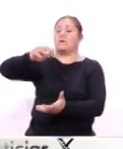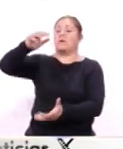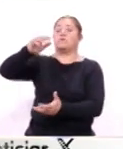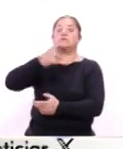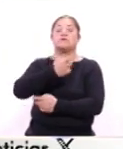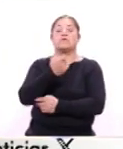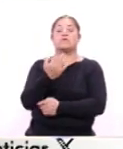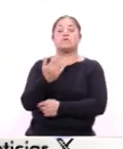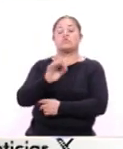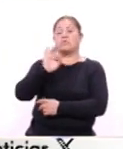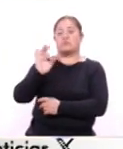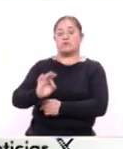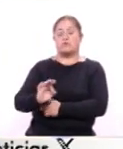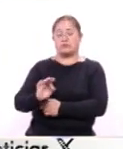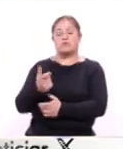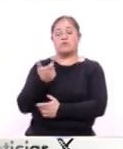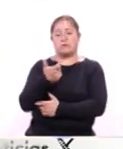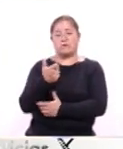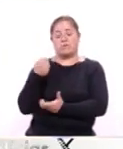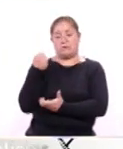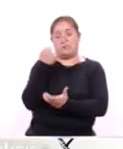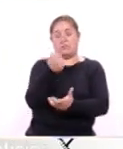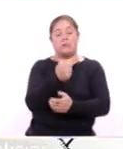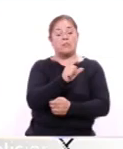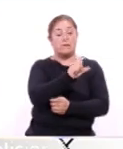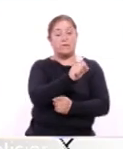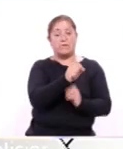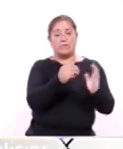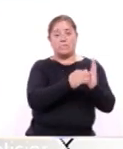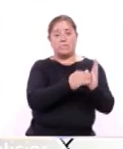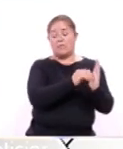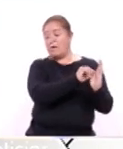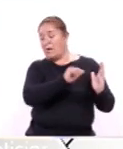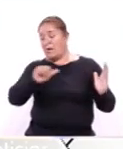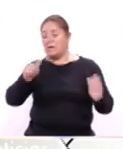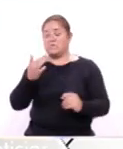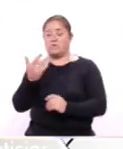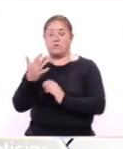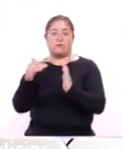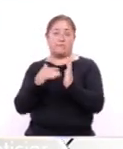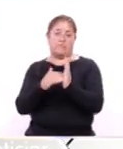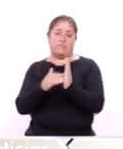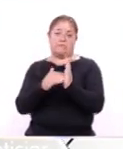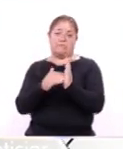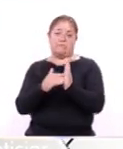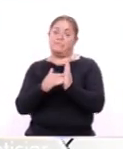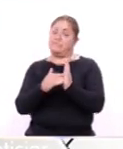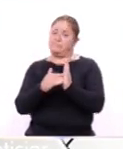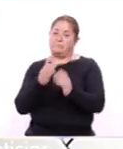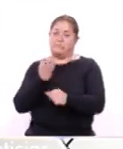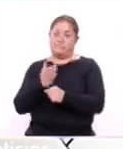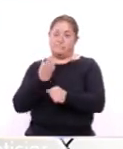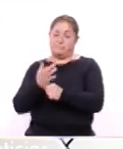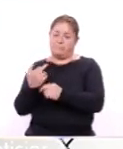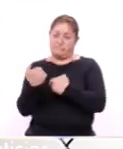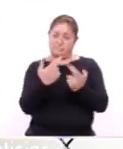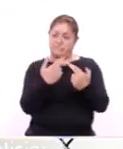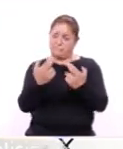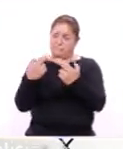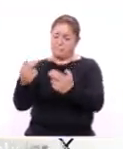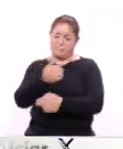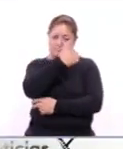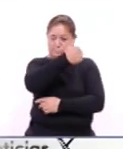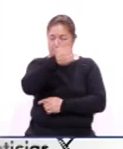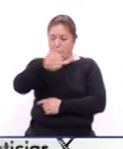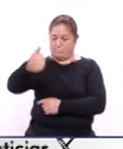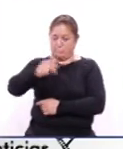monto que distribuimos, al pasar de 20 mil pesos a 50 mil, que es lo que recibirán cada uno